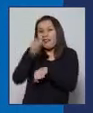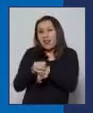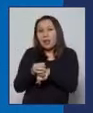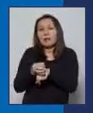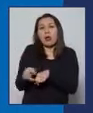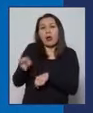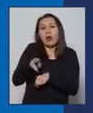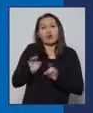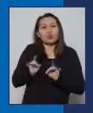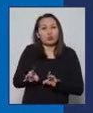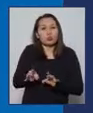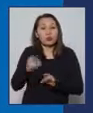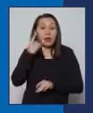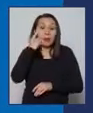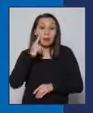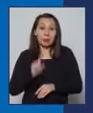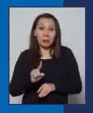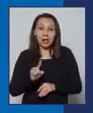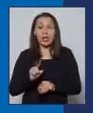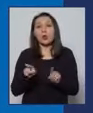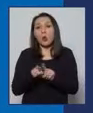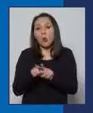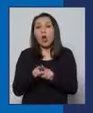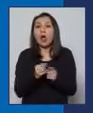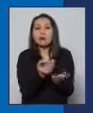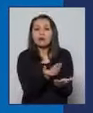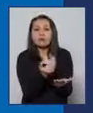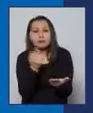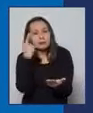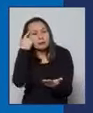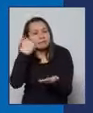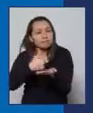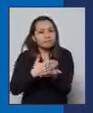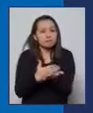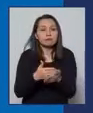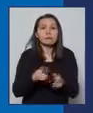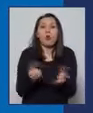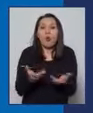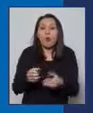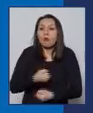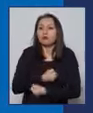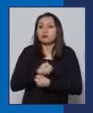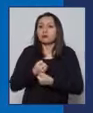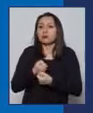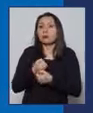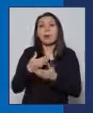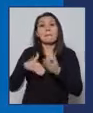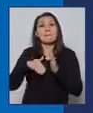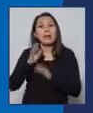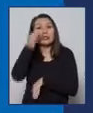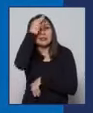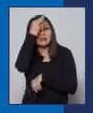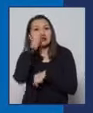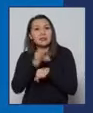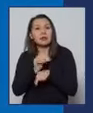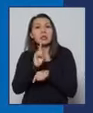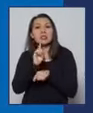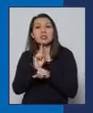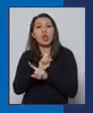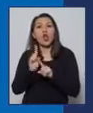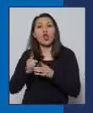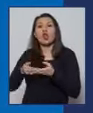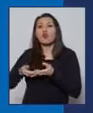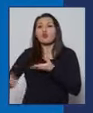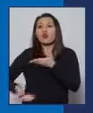crónica. Sin embargo, estamos levantando una estrategia para fortalecer, sobre todo, las enfermedades no